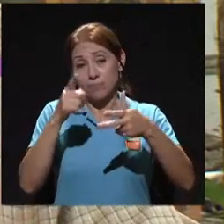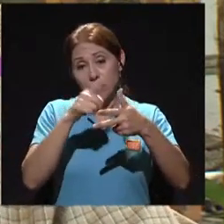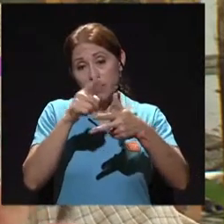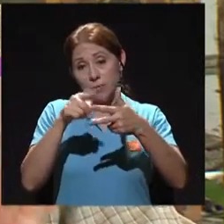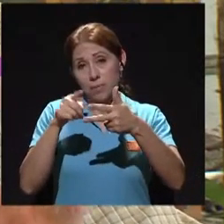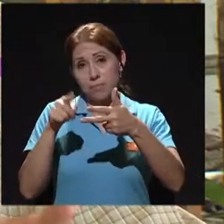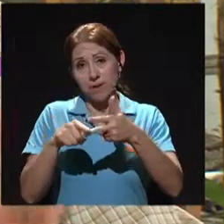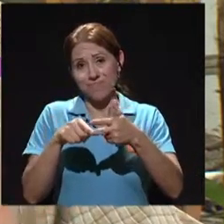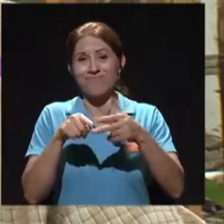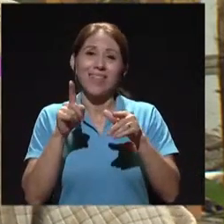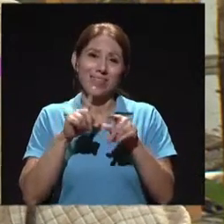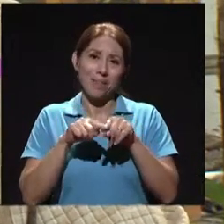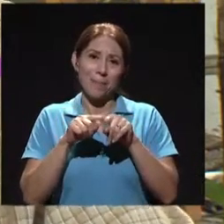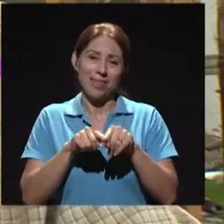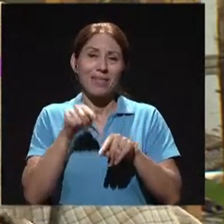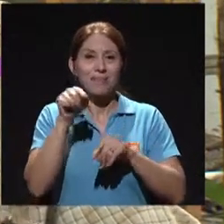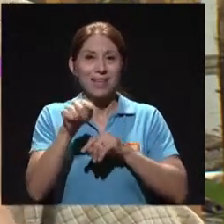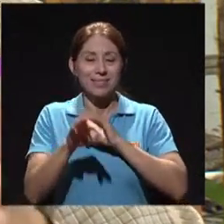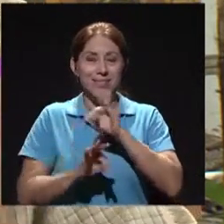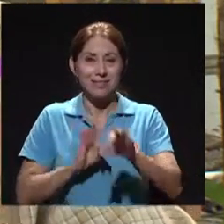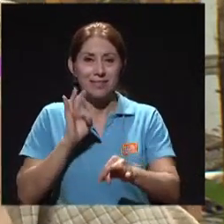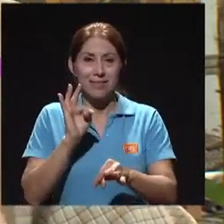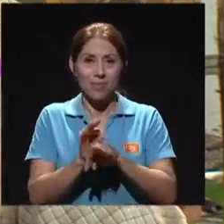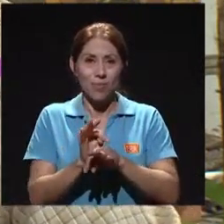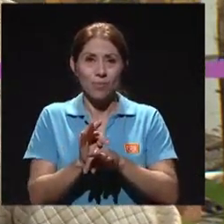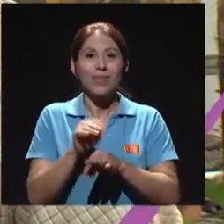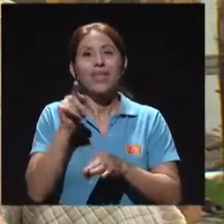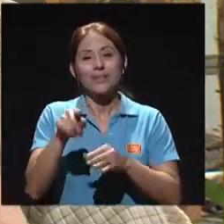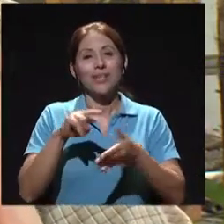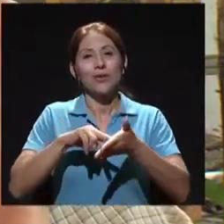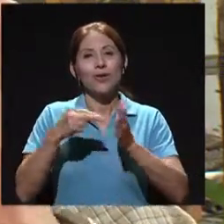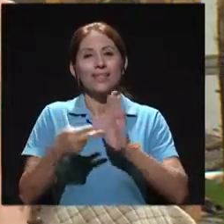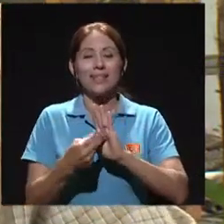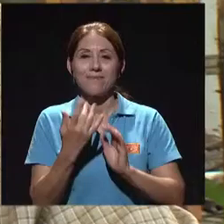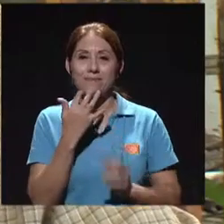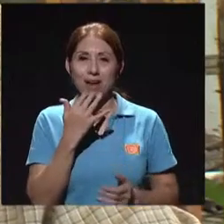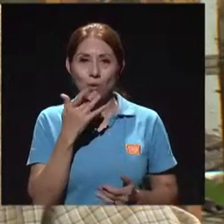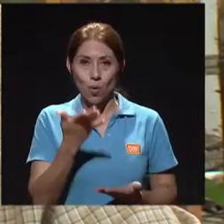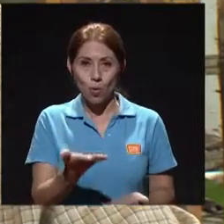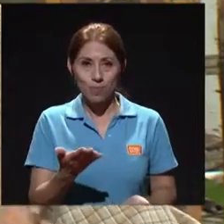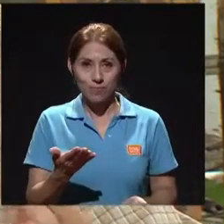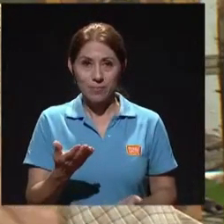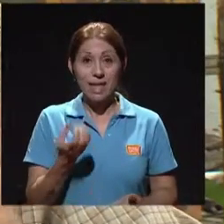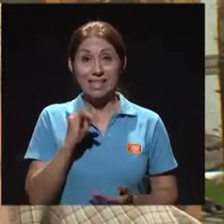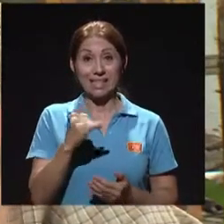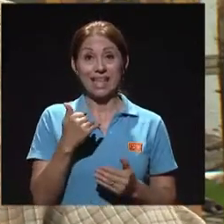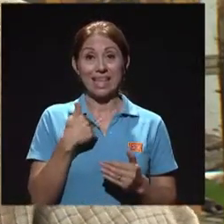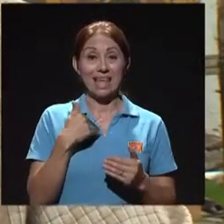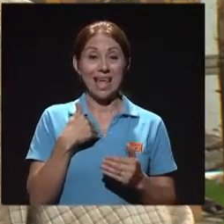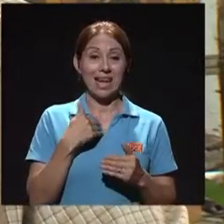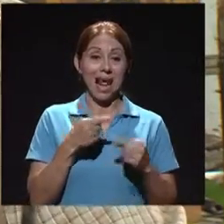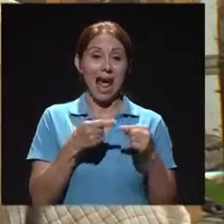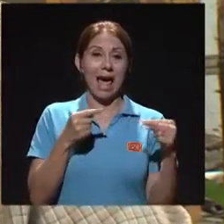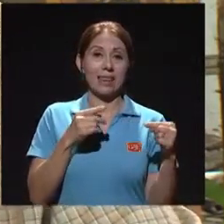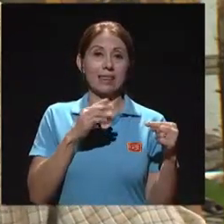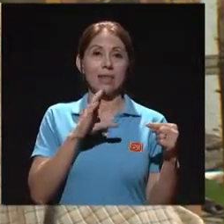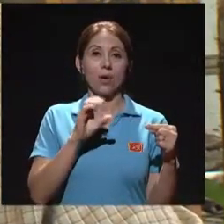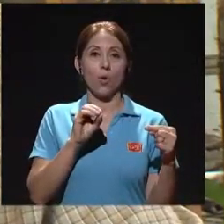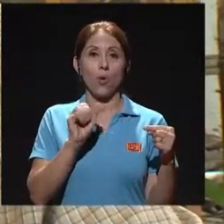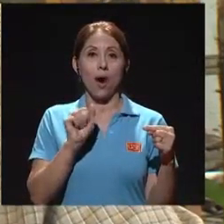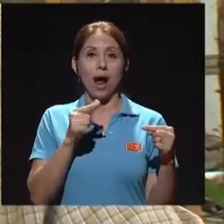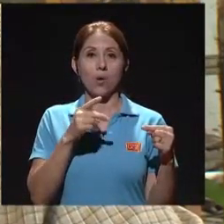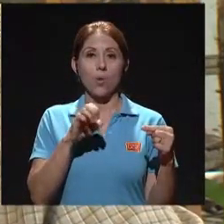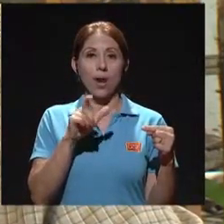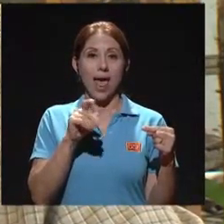así es el tipo de anticoagulante o no, que al final es lo que significa el color, ¿verdad? Si tiene anticoagulante y de qué tipo o no lo tiene.